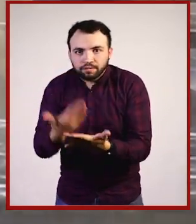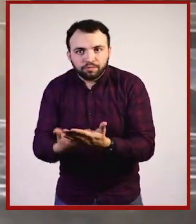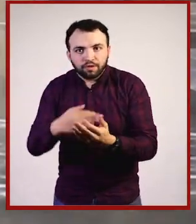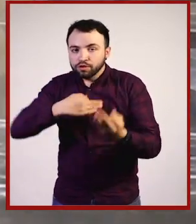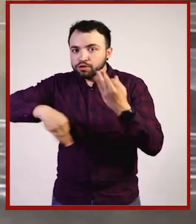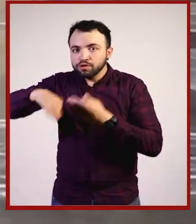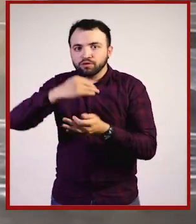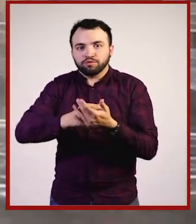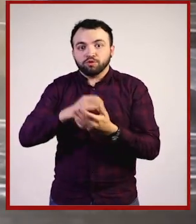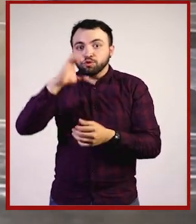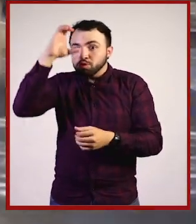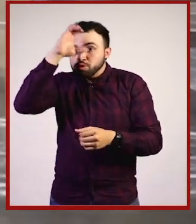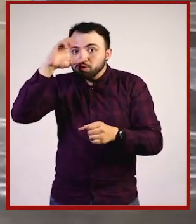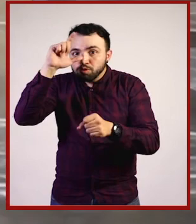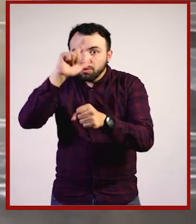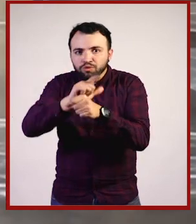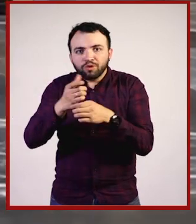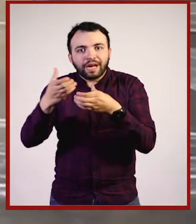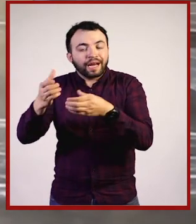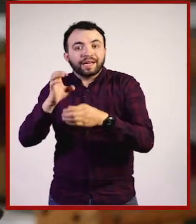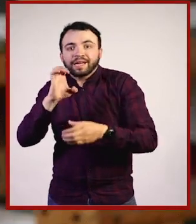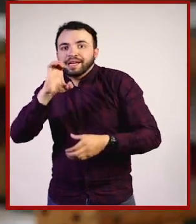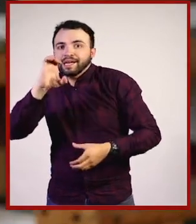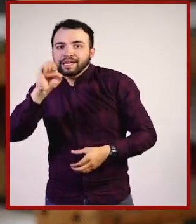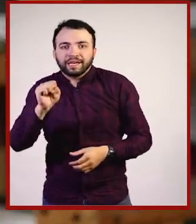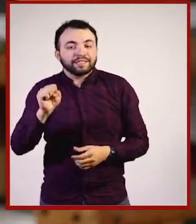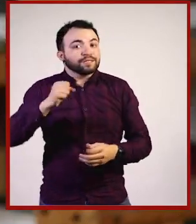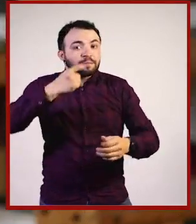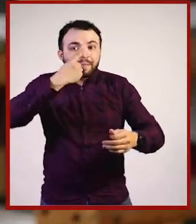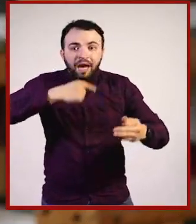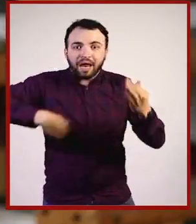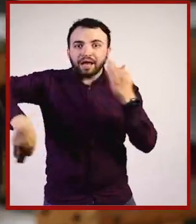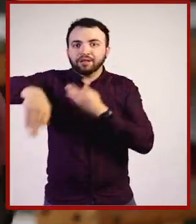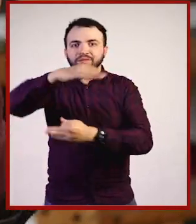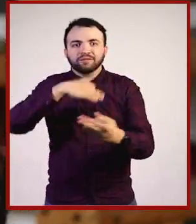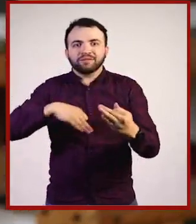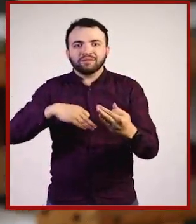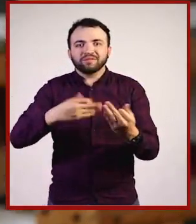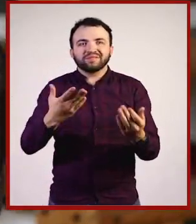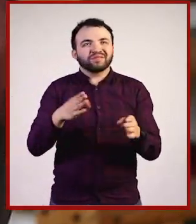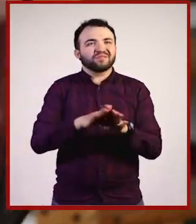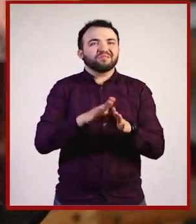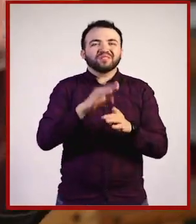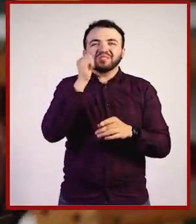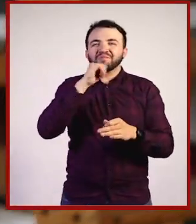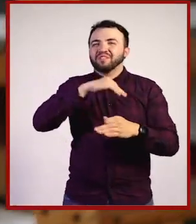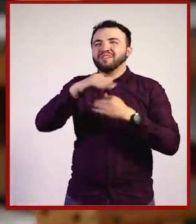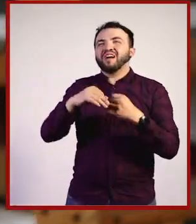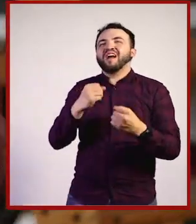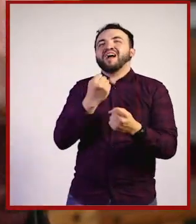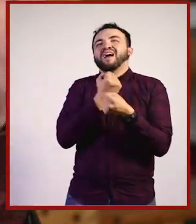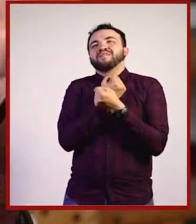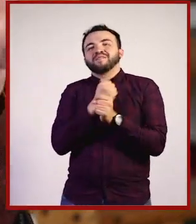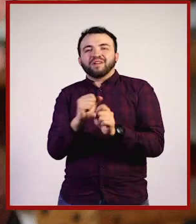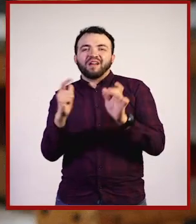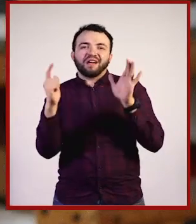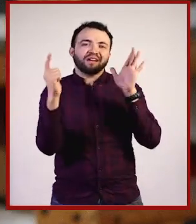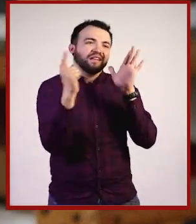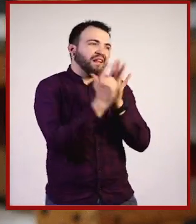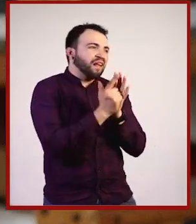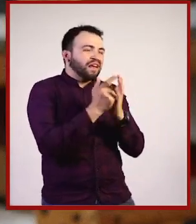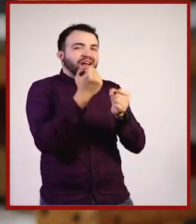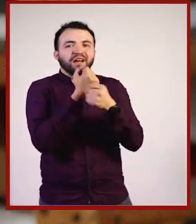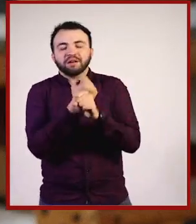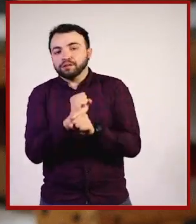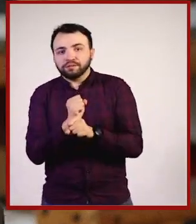cívica es el bienestar de todos. A veces pensamos, ¡ay, qué aburrido! Es como las leyes siempre son aburridas y no tienen que ver con nosotros.